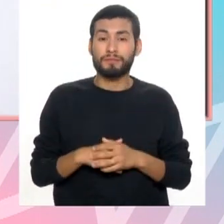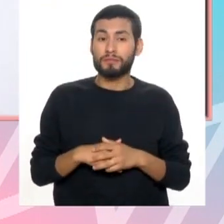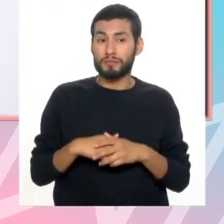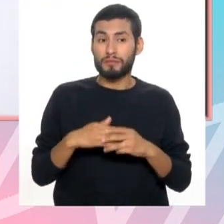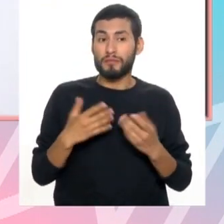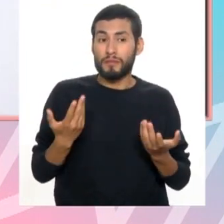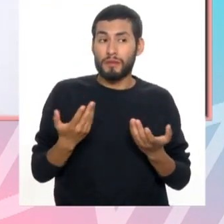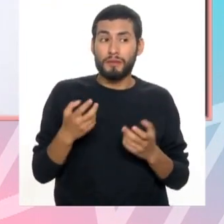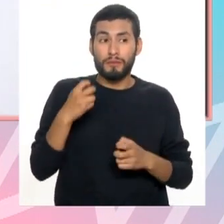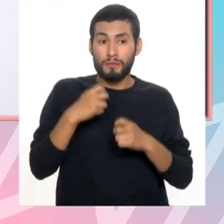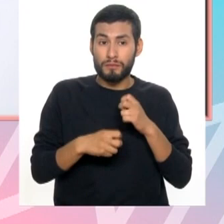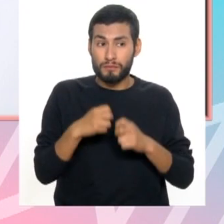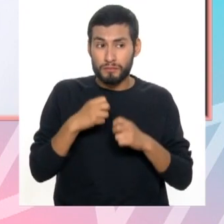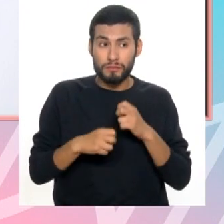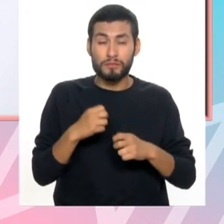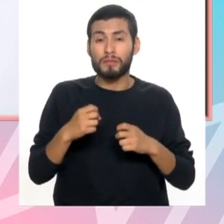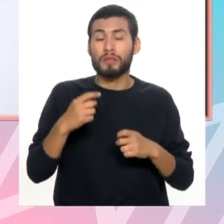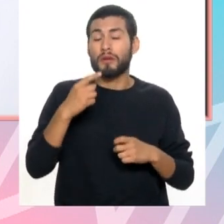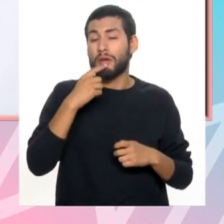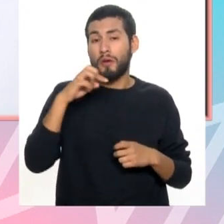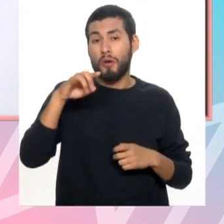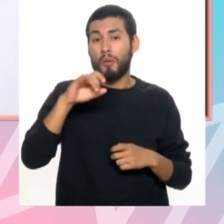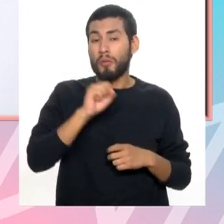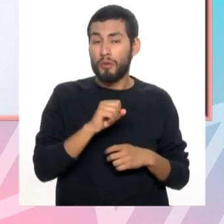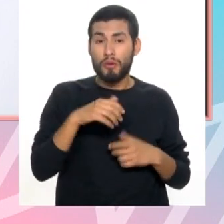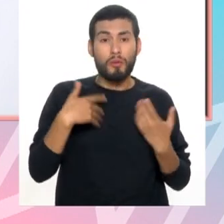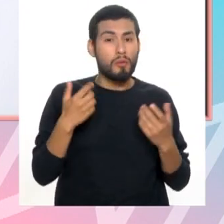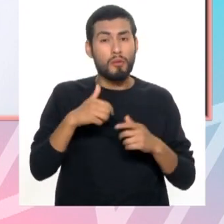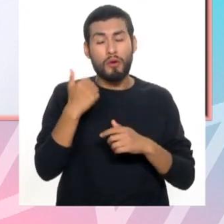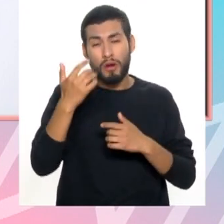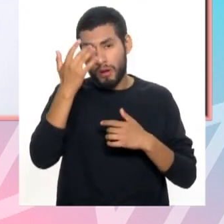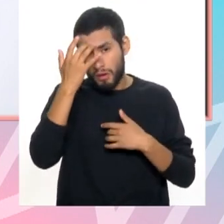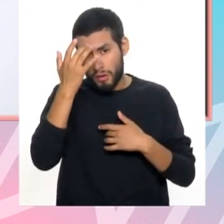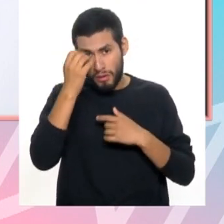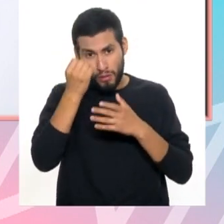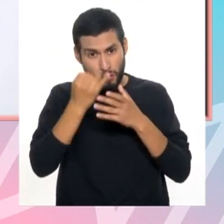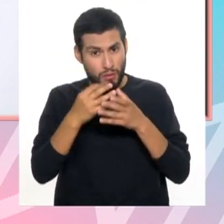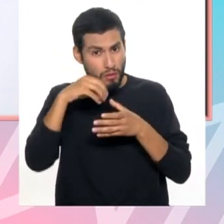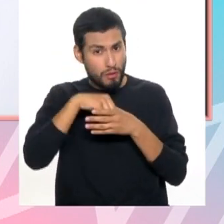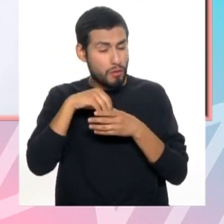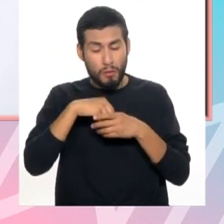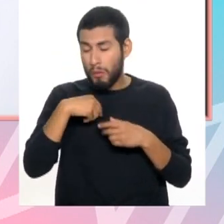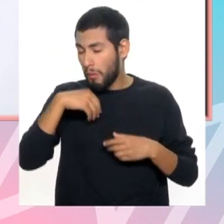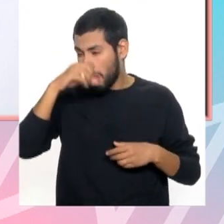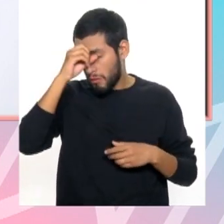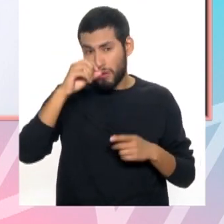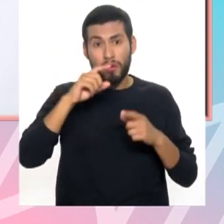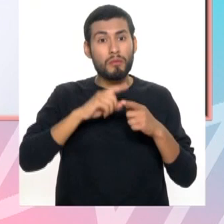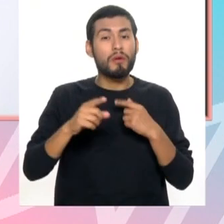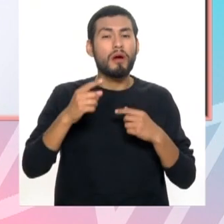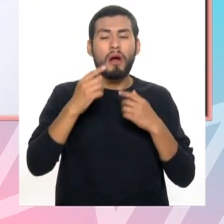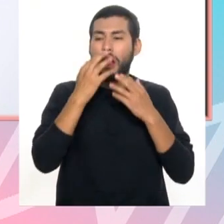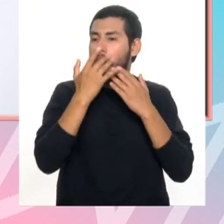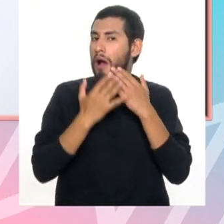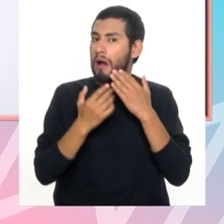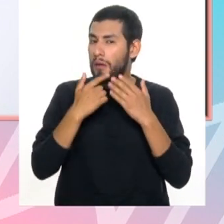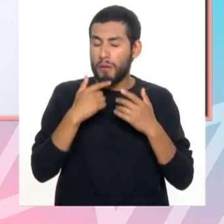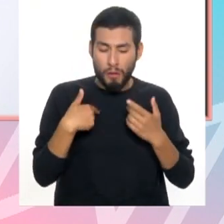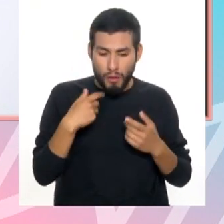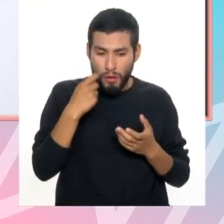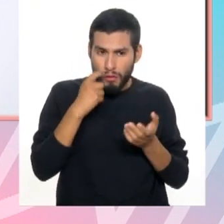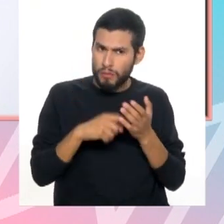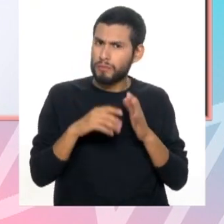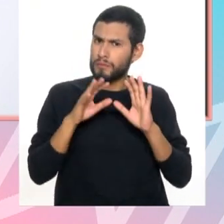puede decir que tenemos un problema de lupus eritimatoso. Podemos tener otras enfermedades internas que nosotros no sabemos, pero por el sangrado de las no podemos dar cuenta.